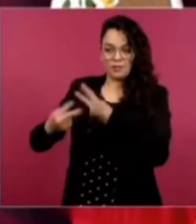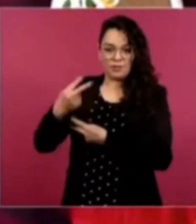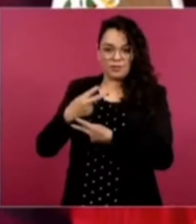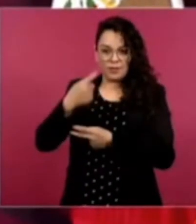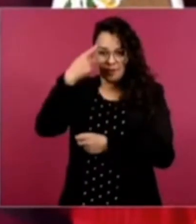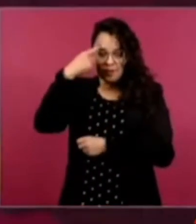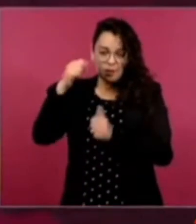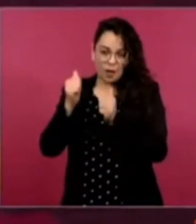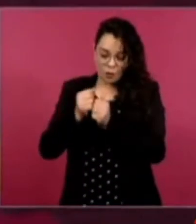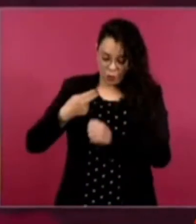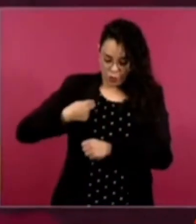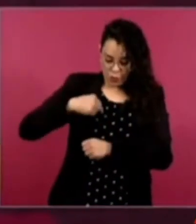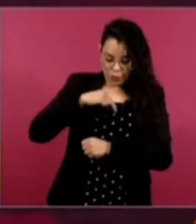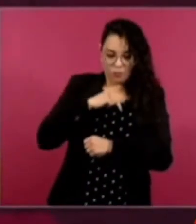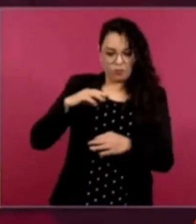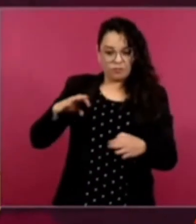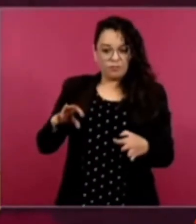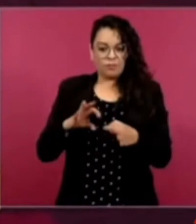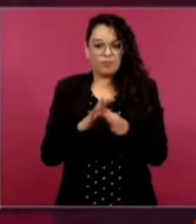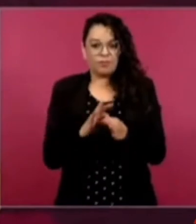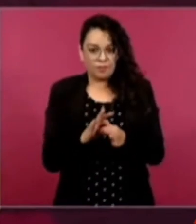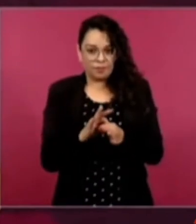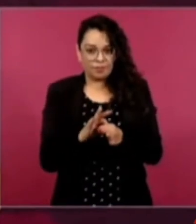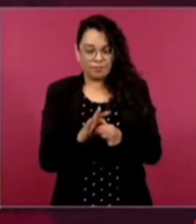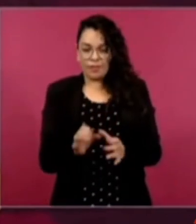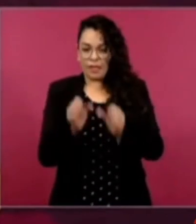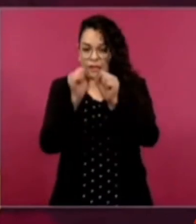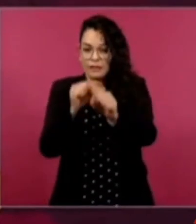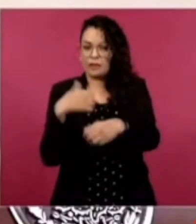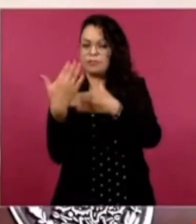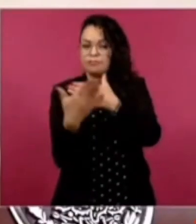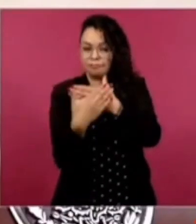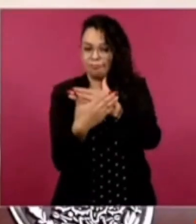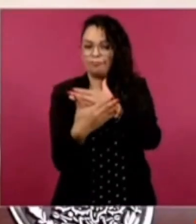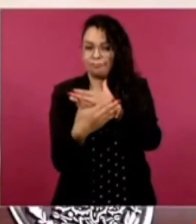de afuera, ¿por qué los que están adentro?